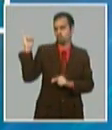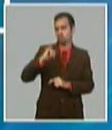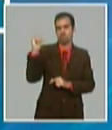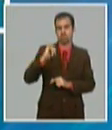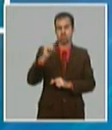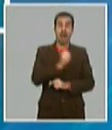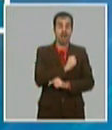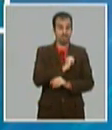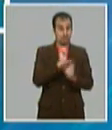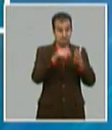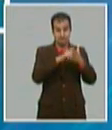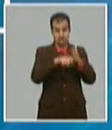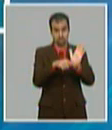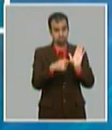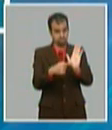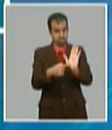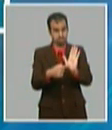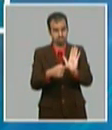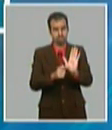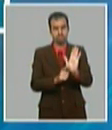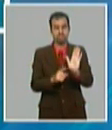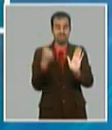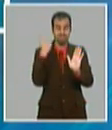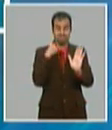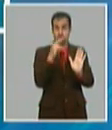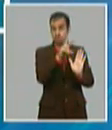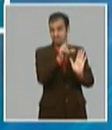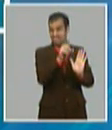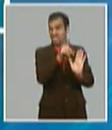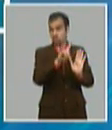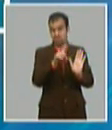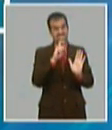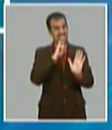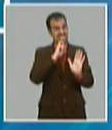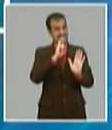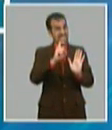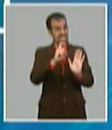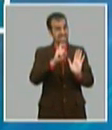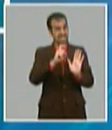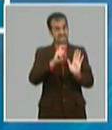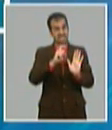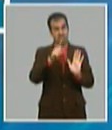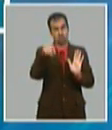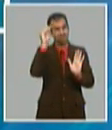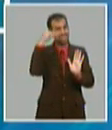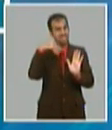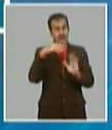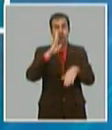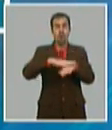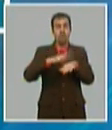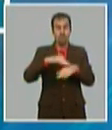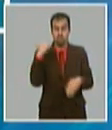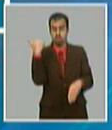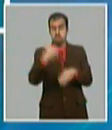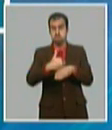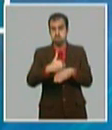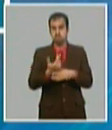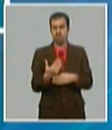El año 2019, que fue un año duro, con el arraigamiento del bloqueo, suspensión de los vuelos o de los cruceros,